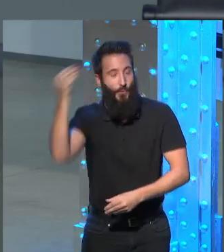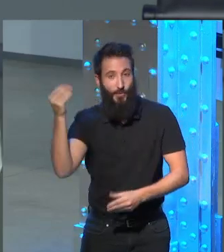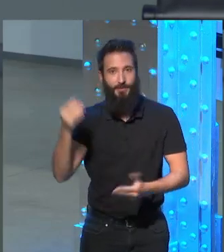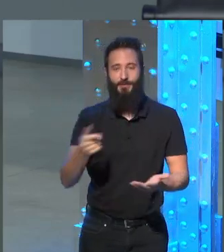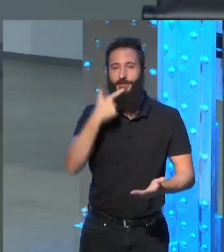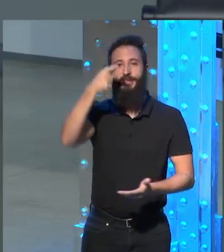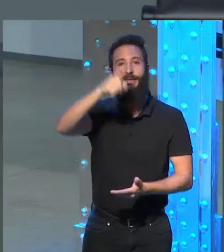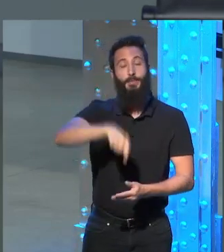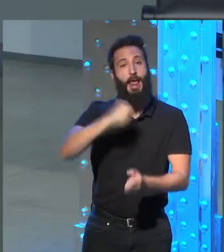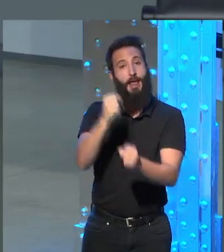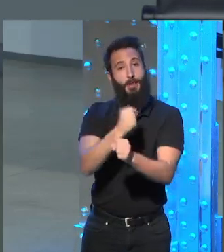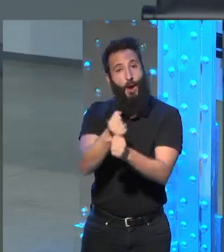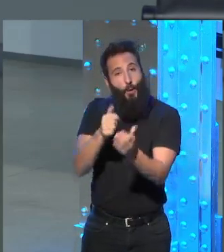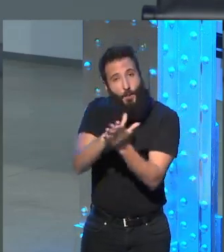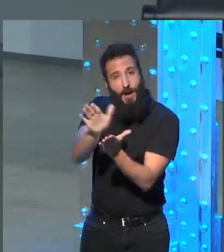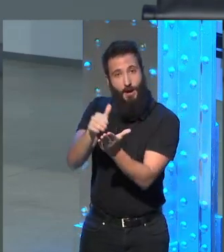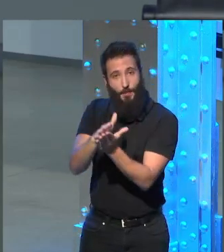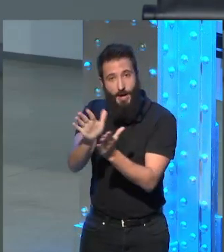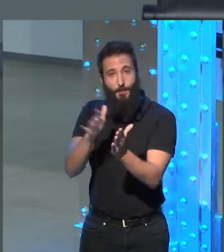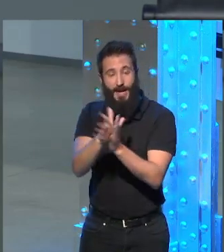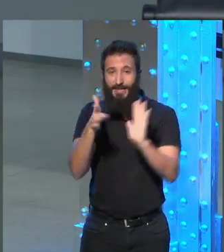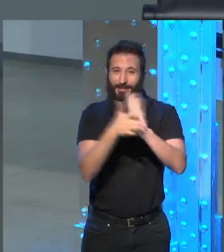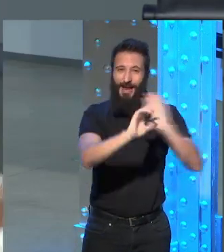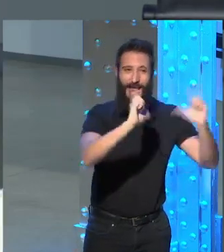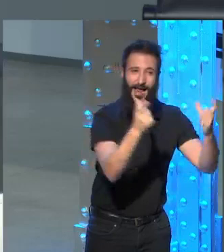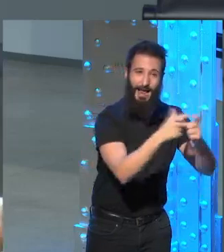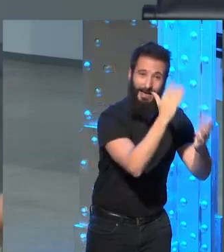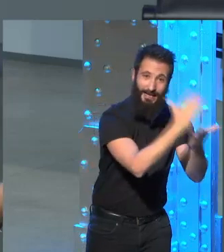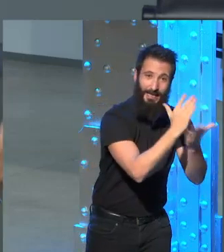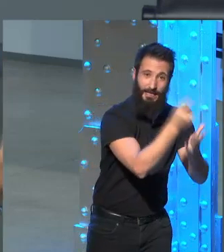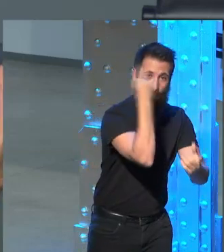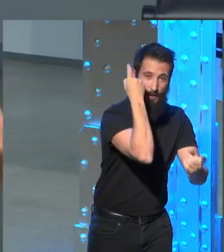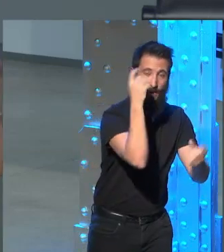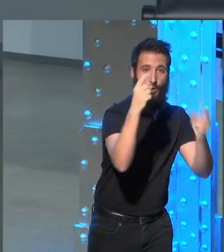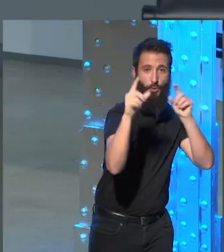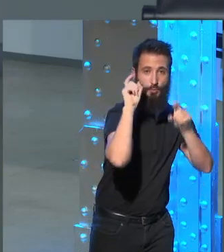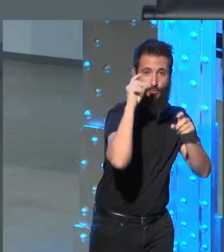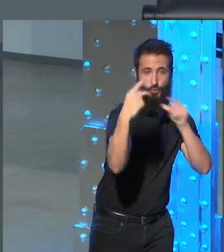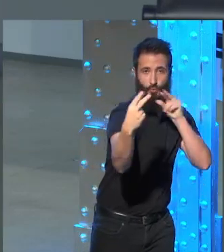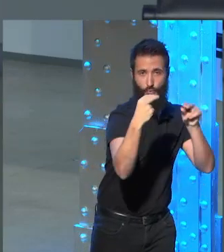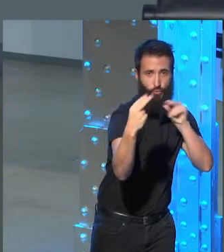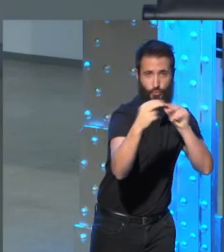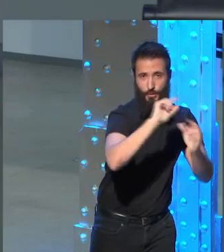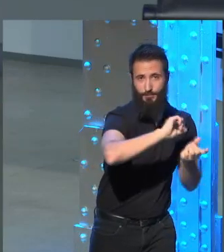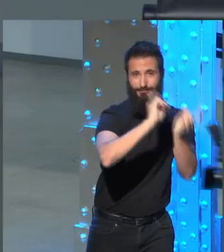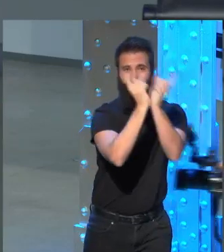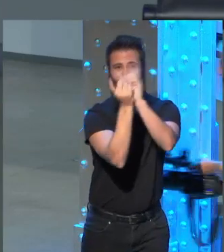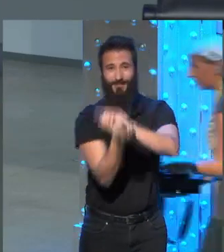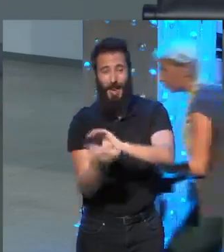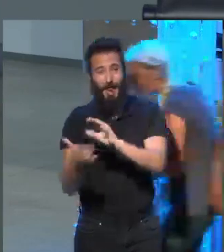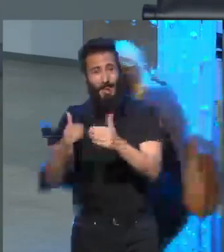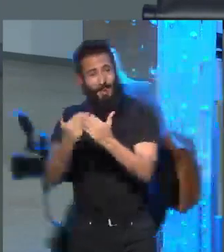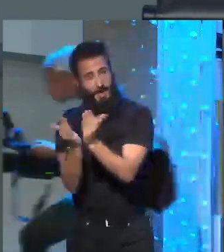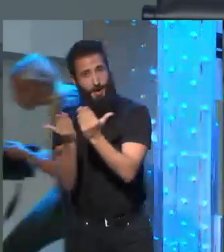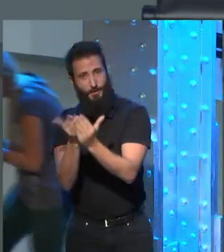El trabajo editorial de, digamos, convertir esa clase a la que, cuando uno lee el libro, parece tener la sensación de estar